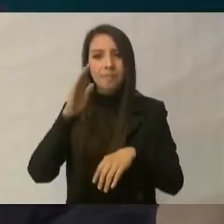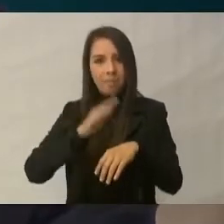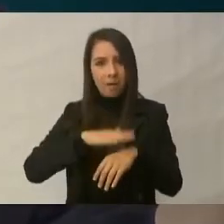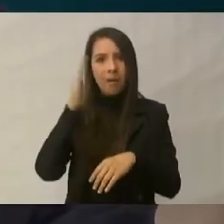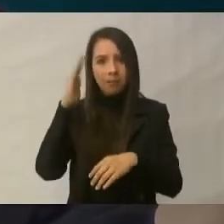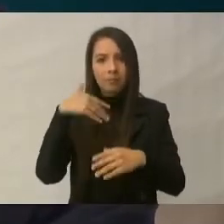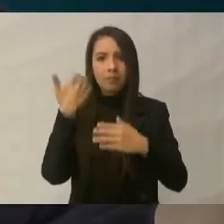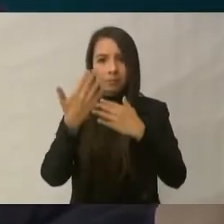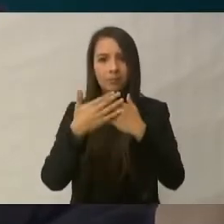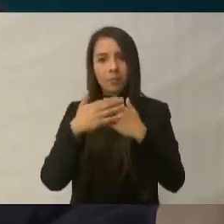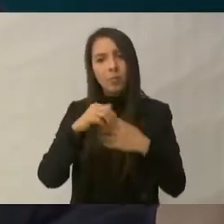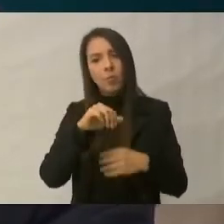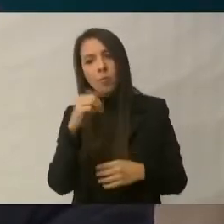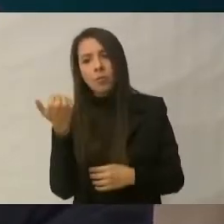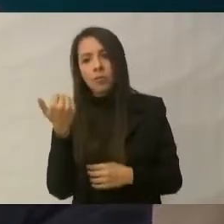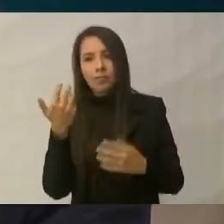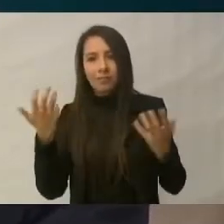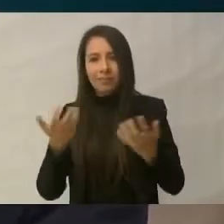actividades,